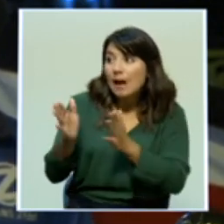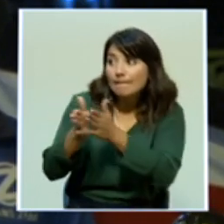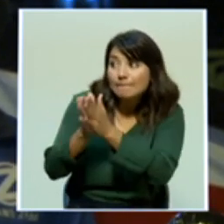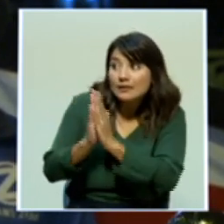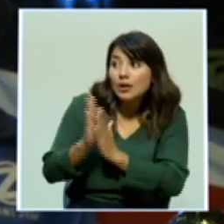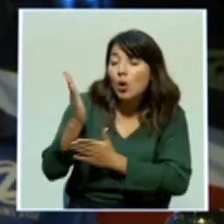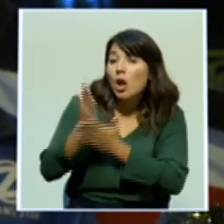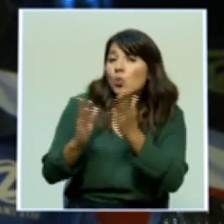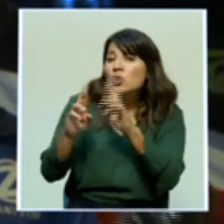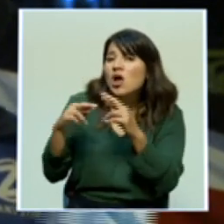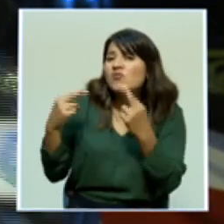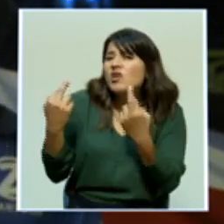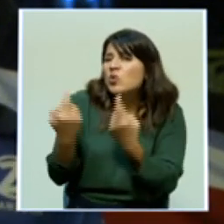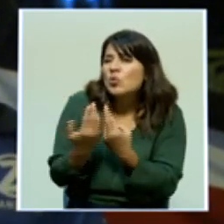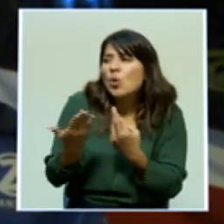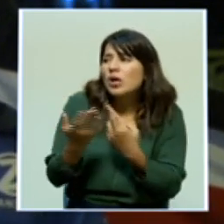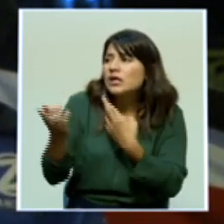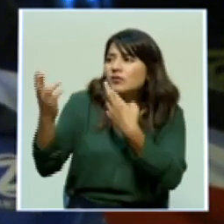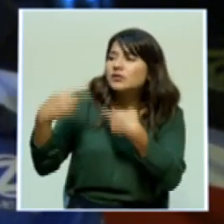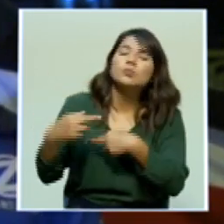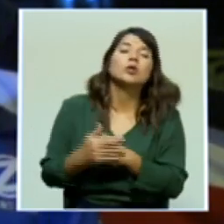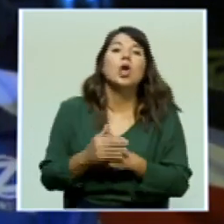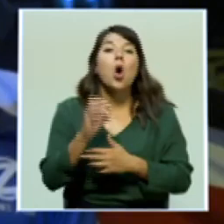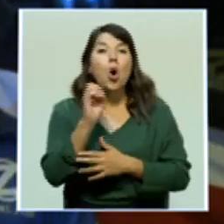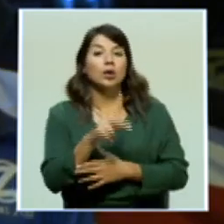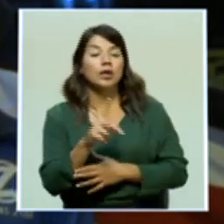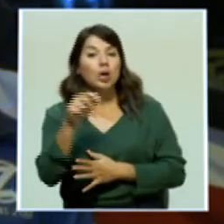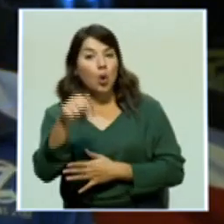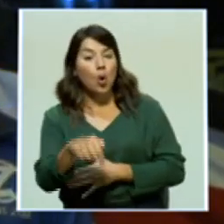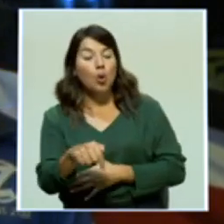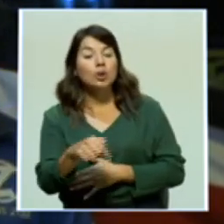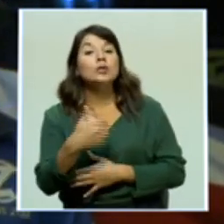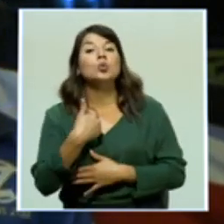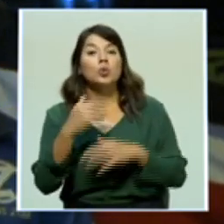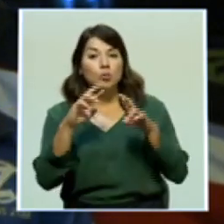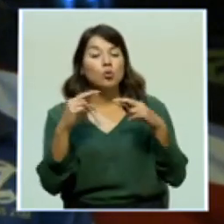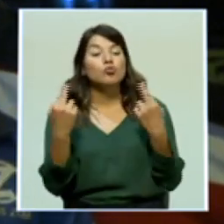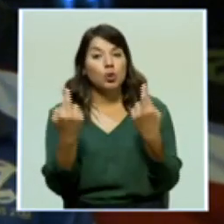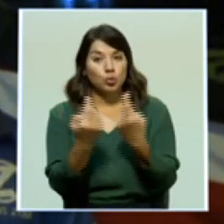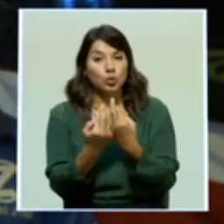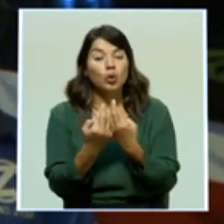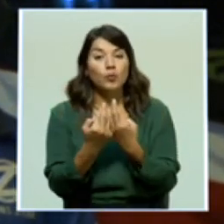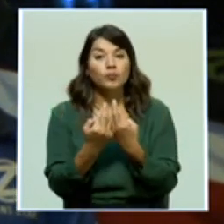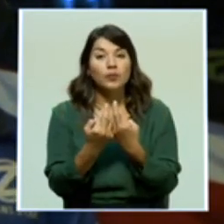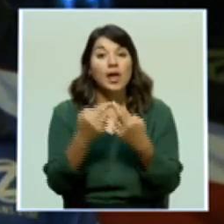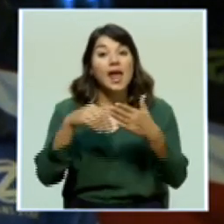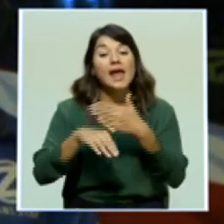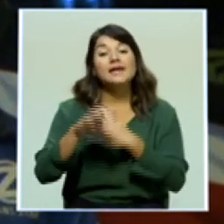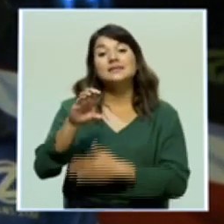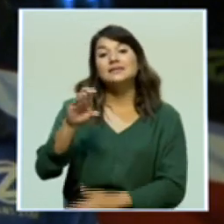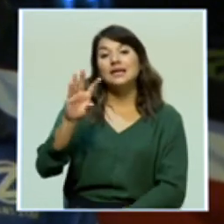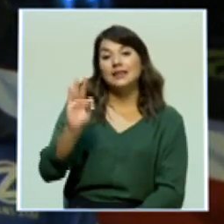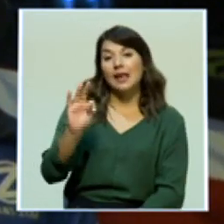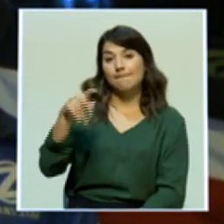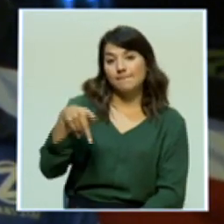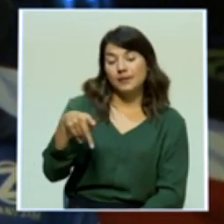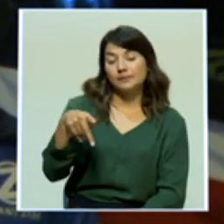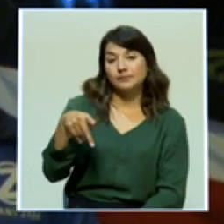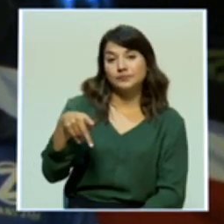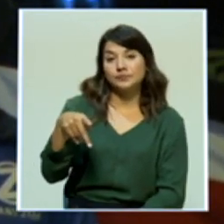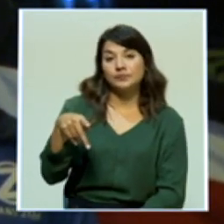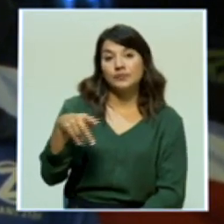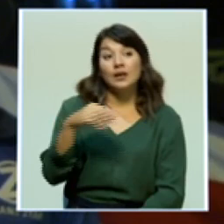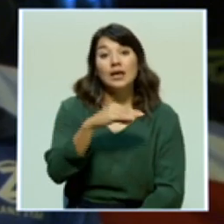reunión con él y qué respuesta han tenido. Ok, hoy hubo una reunión en el CTP, ¿verdad? Donde